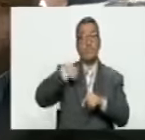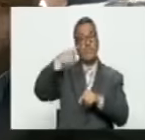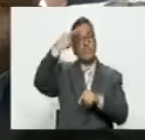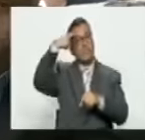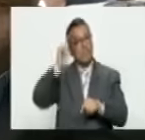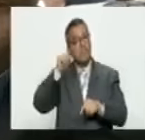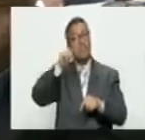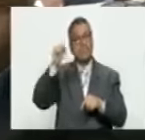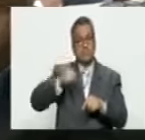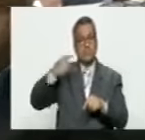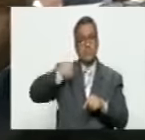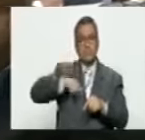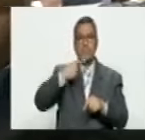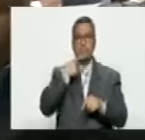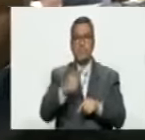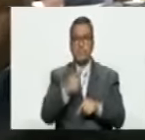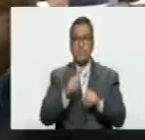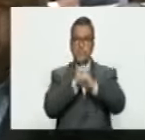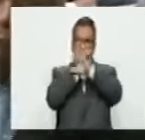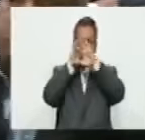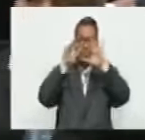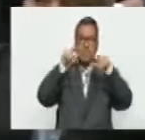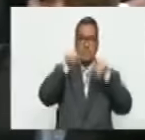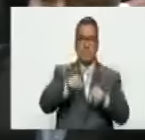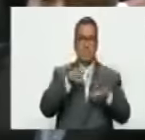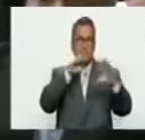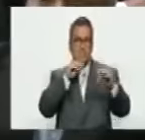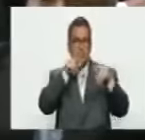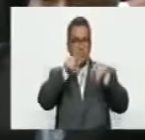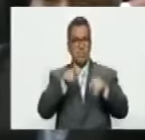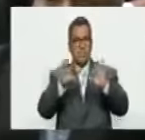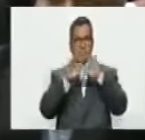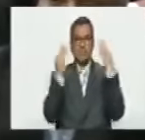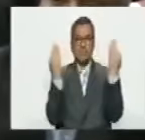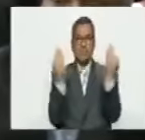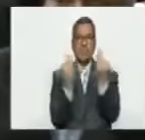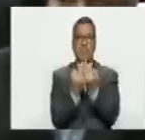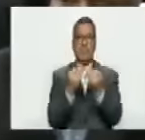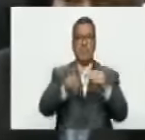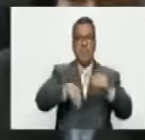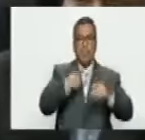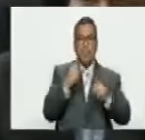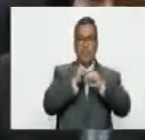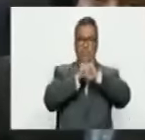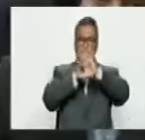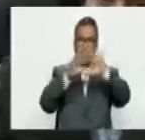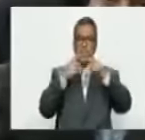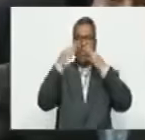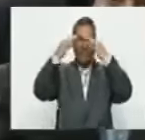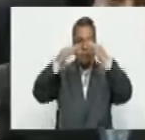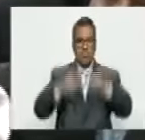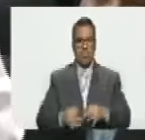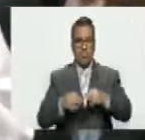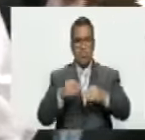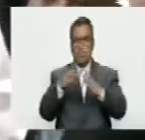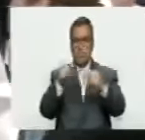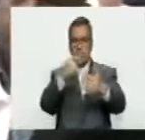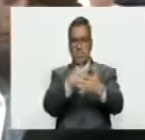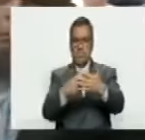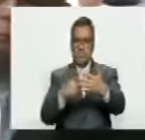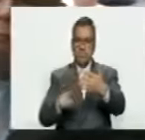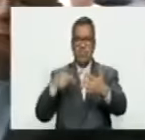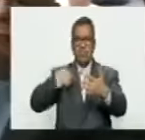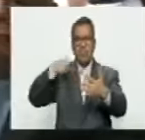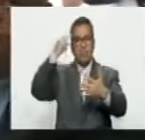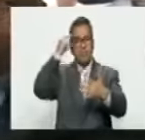eso sí tenemos hoy nosotros que decirlo con claridad y hablar en familia para poner al desnudo la verdadera agenda que este